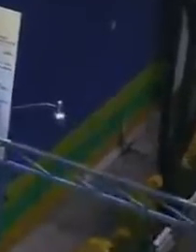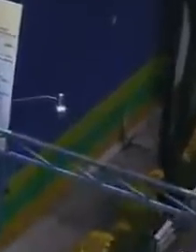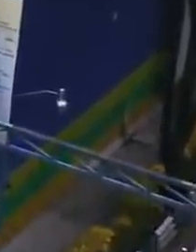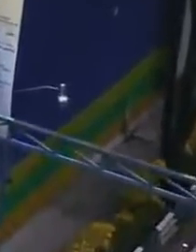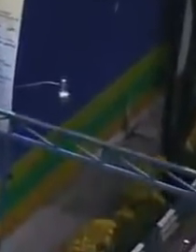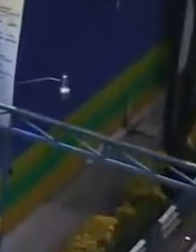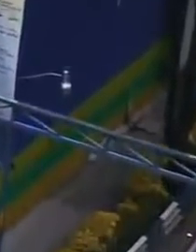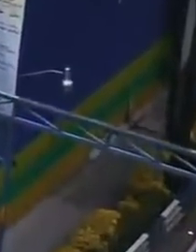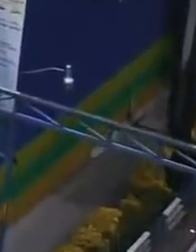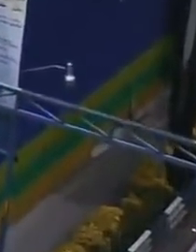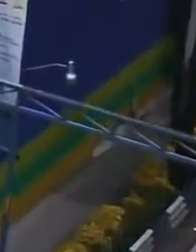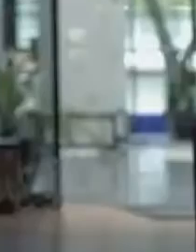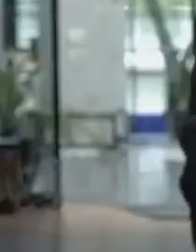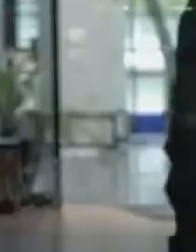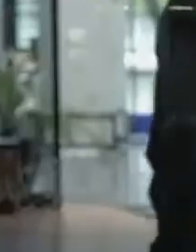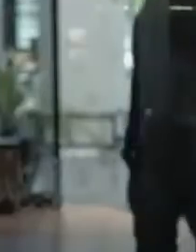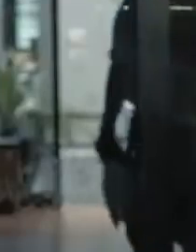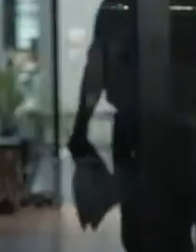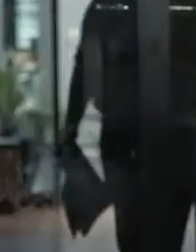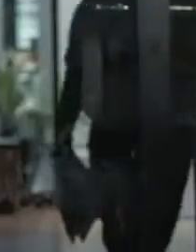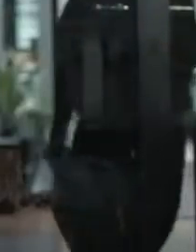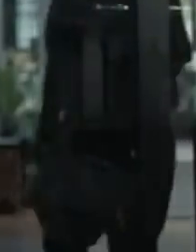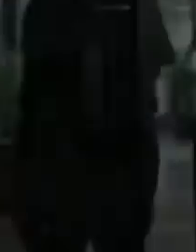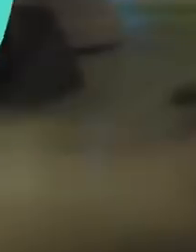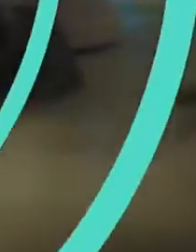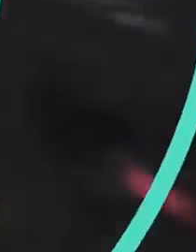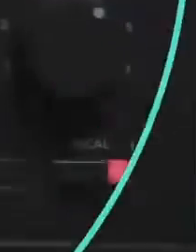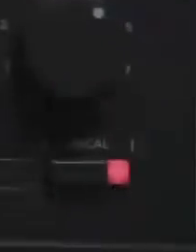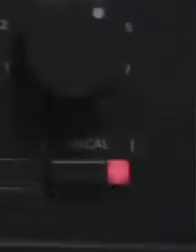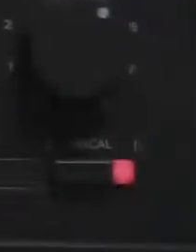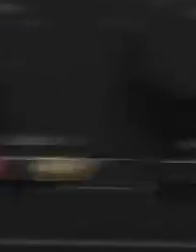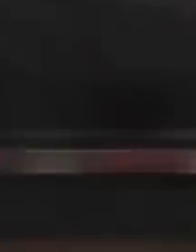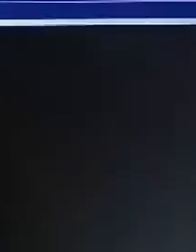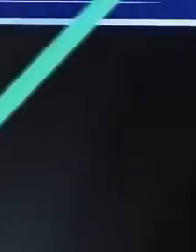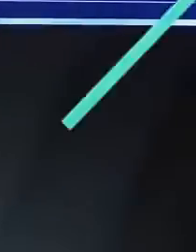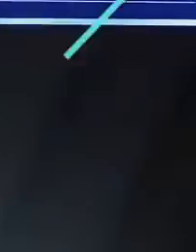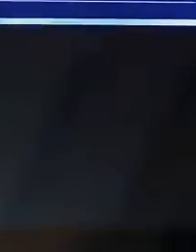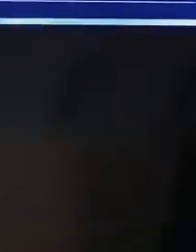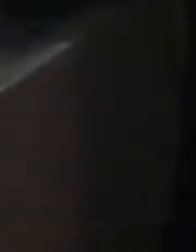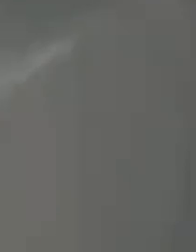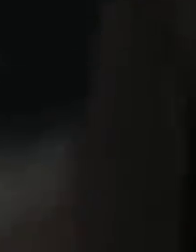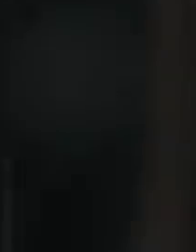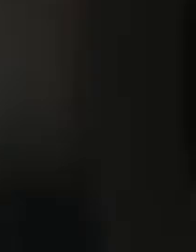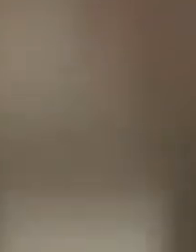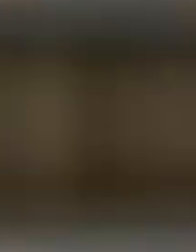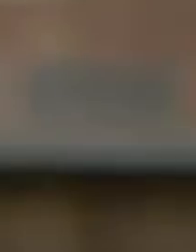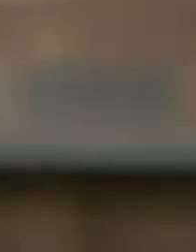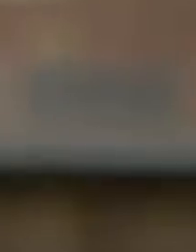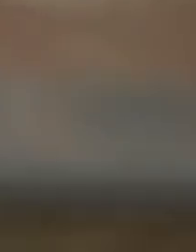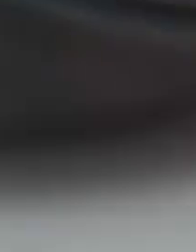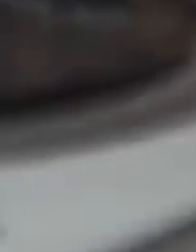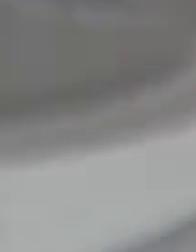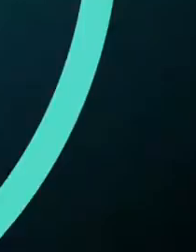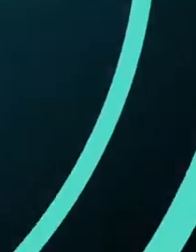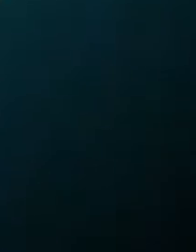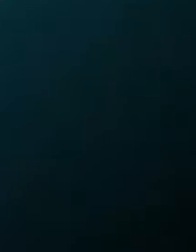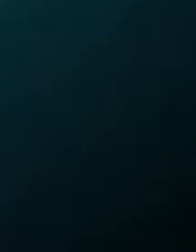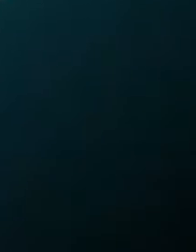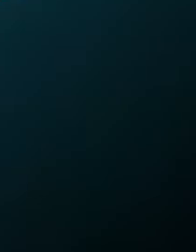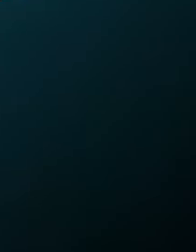radioeducacion.edu.mx y más de 25 emisoras públicas, universitarias y comunitarias del país.